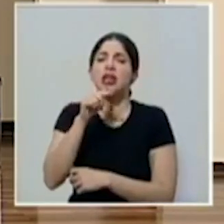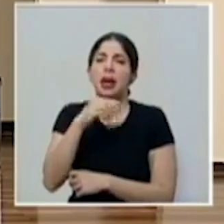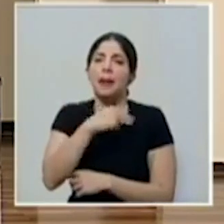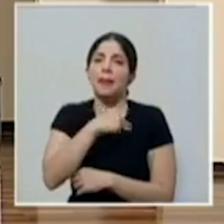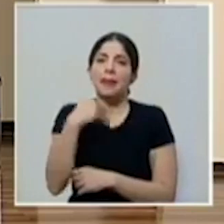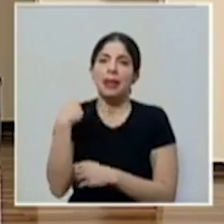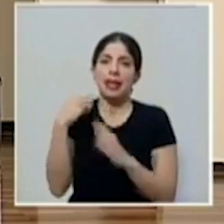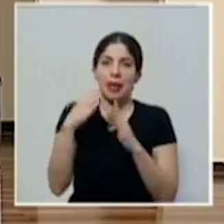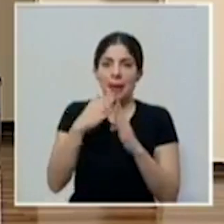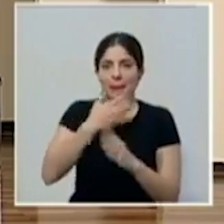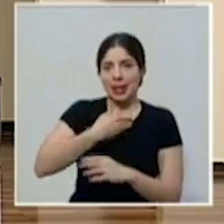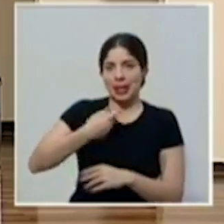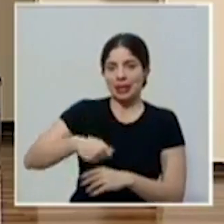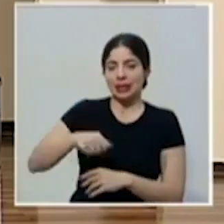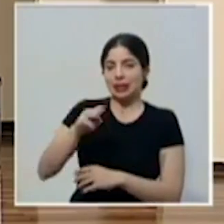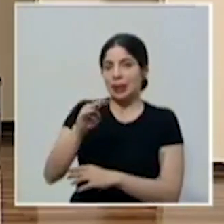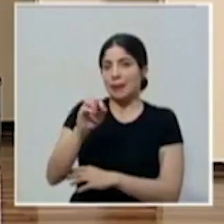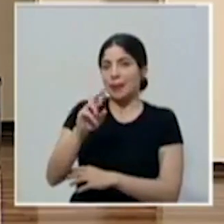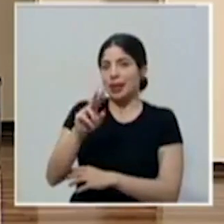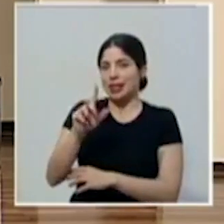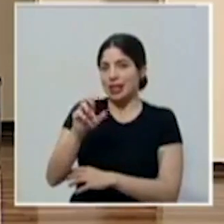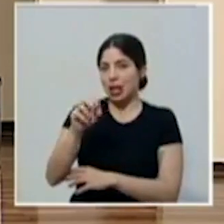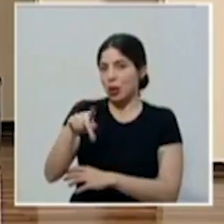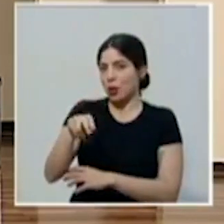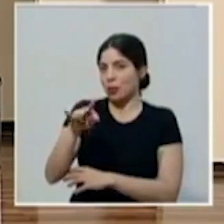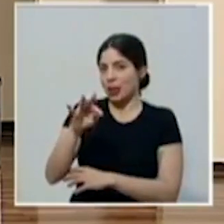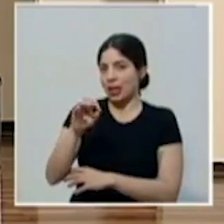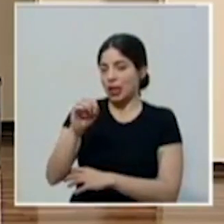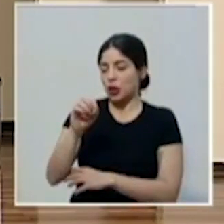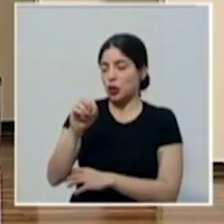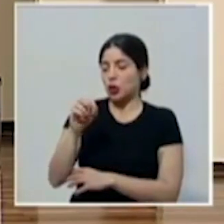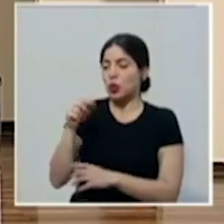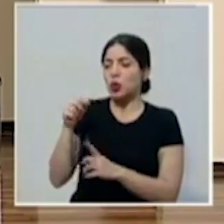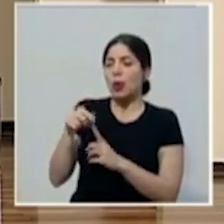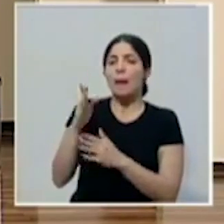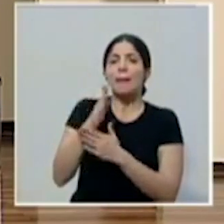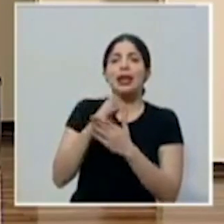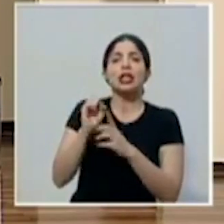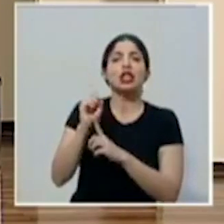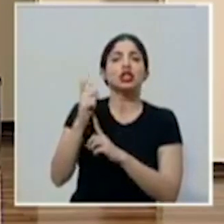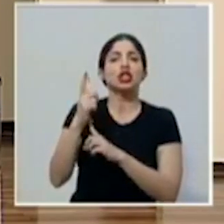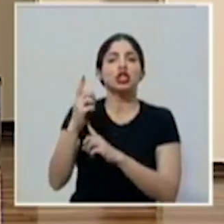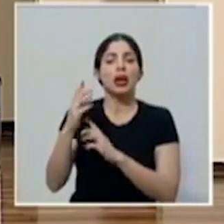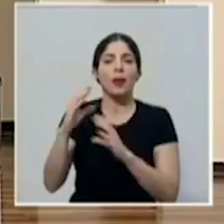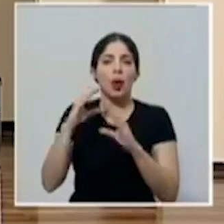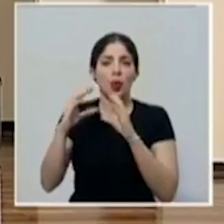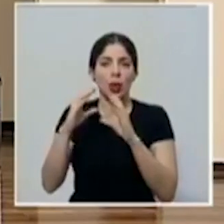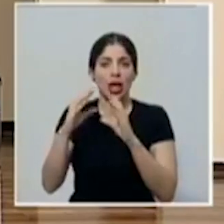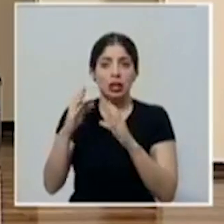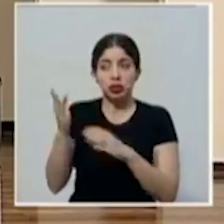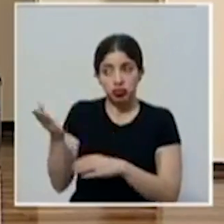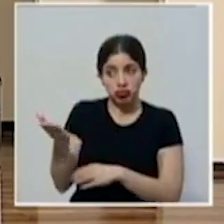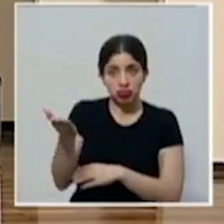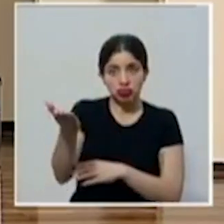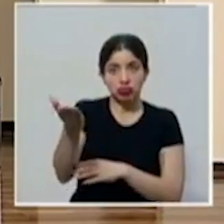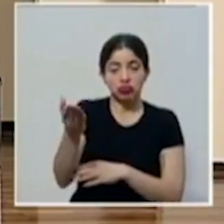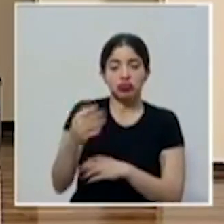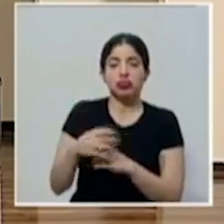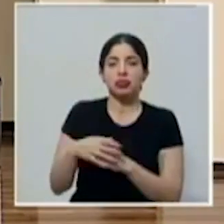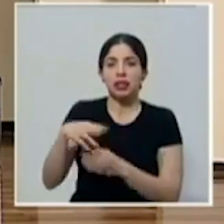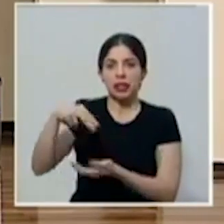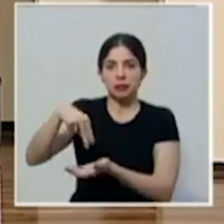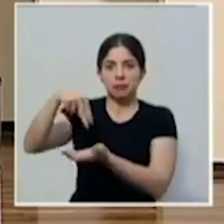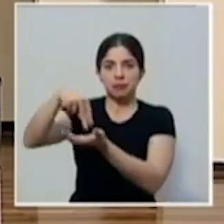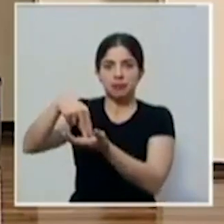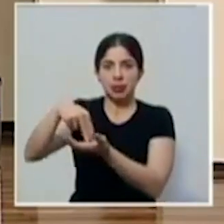de la Presidencia, don Marcelo Prieto, que nos indica a Sociedad de Comunicaciones. Si gusta, Marcelo, puede tomar su